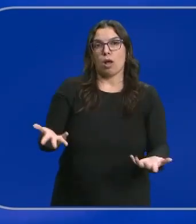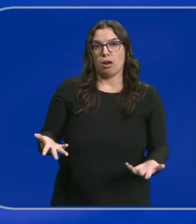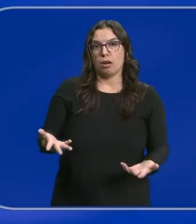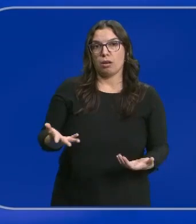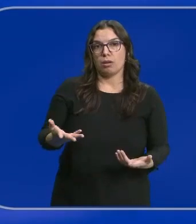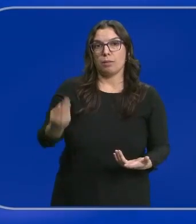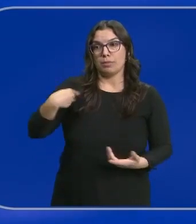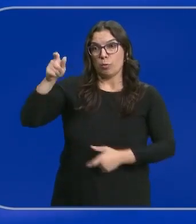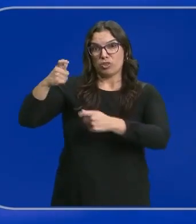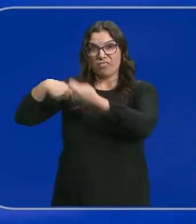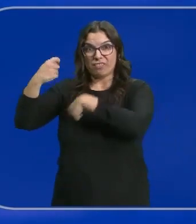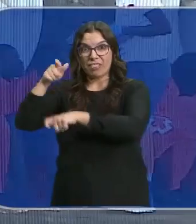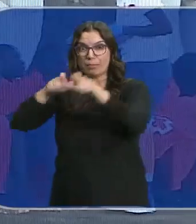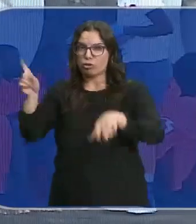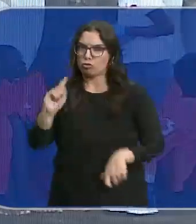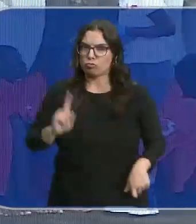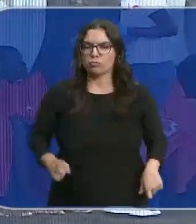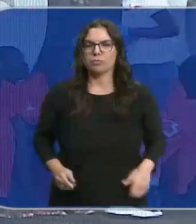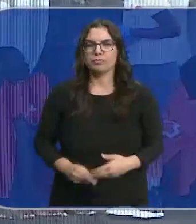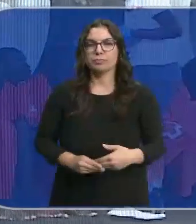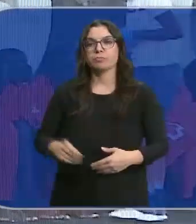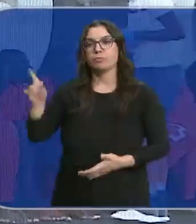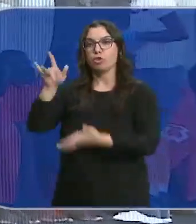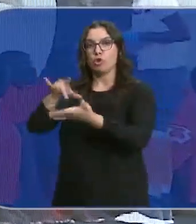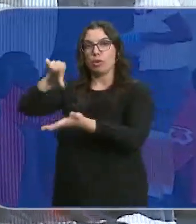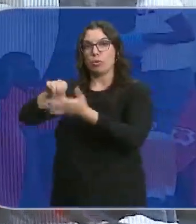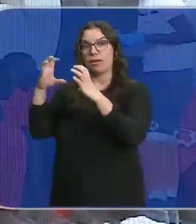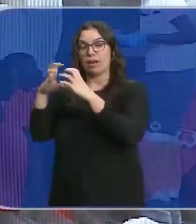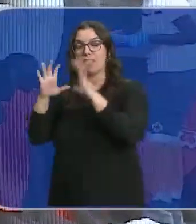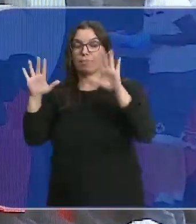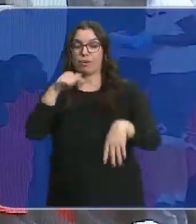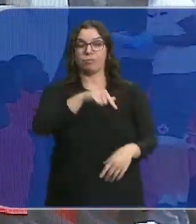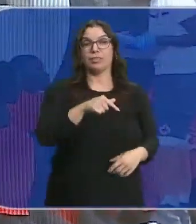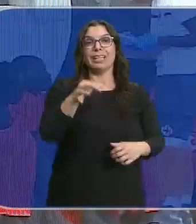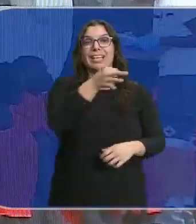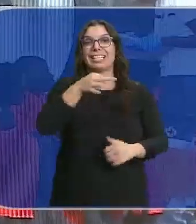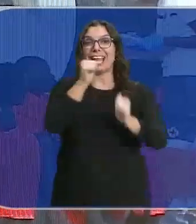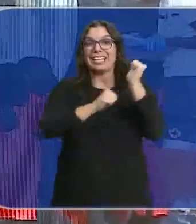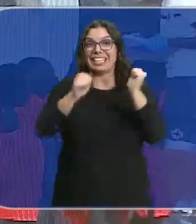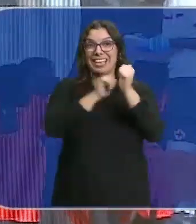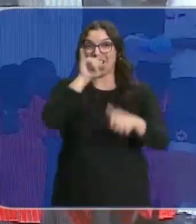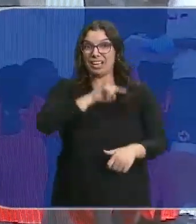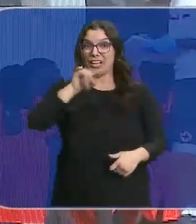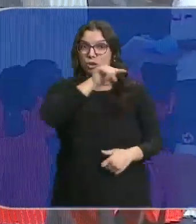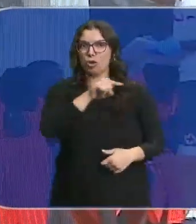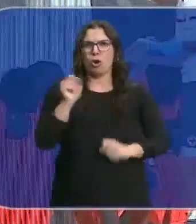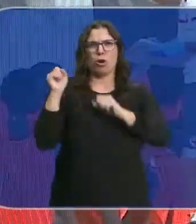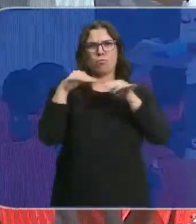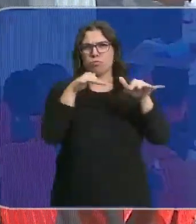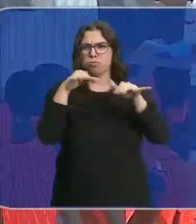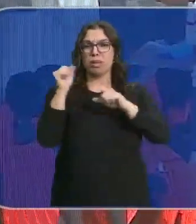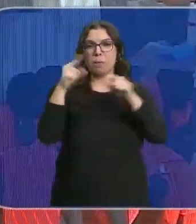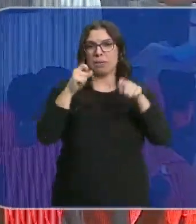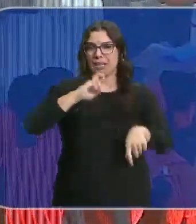y no los traficantes. Mientras esto ocurre en Granada, en la Isla del Hierro sigue la llegada masiva de inmigrantes. Esta semana está siendo